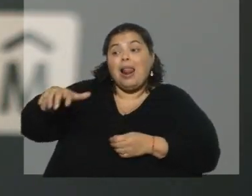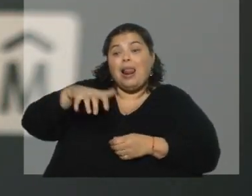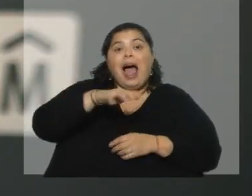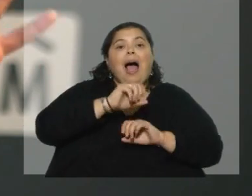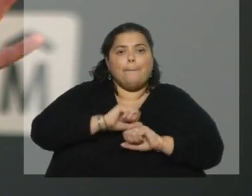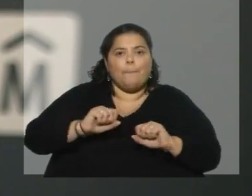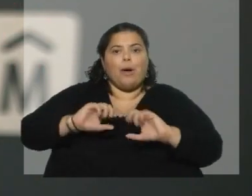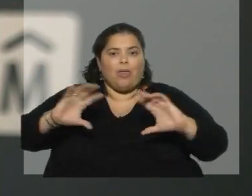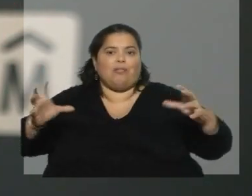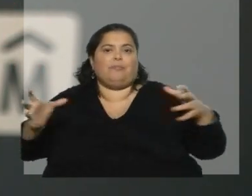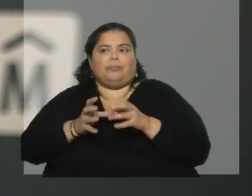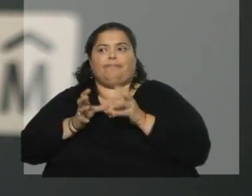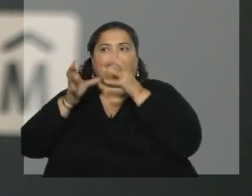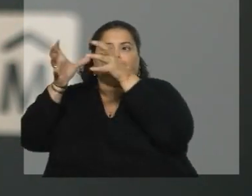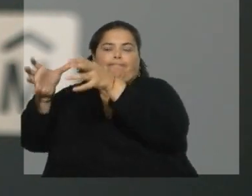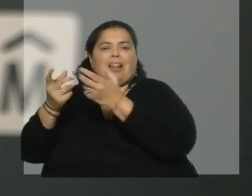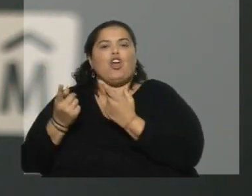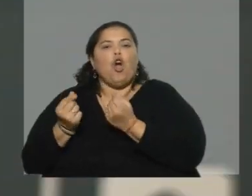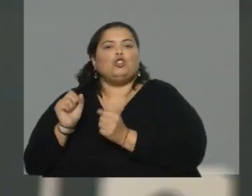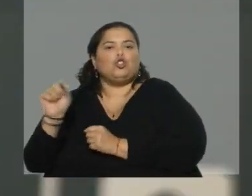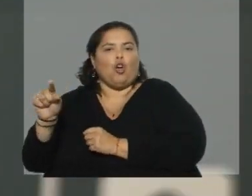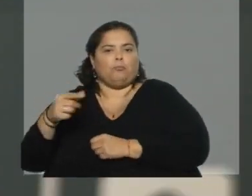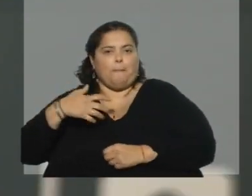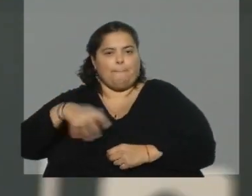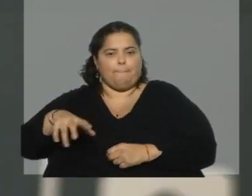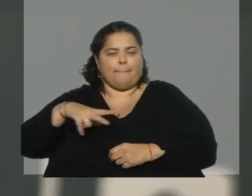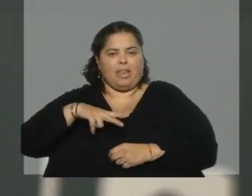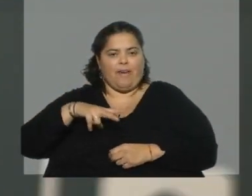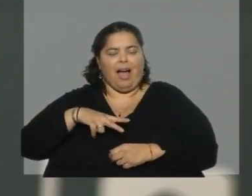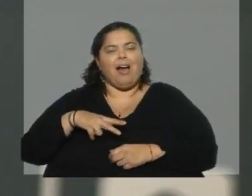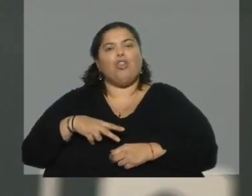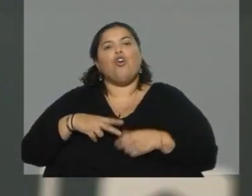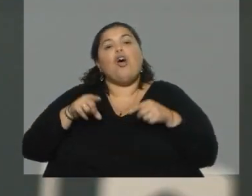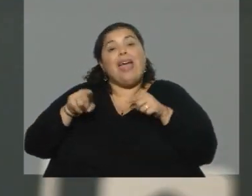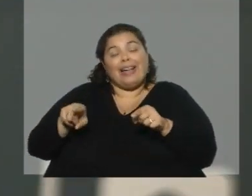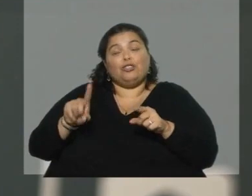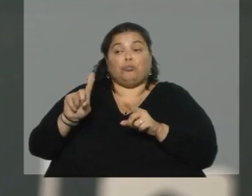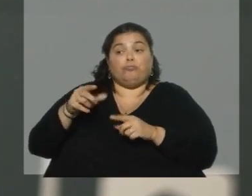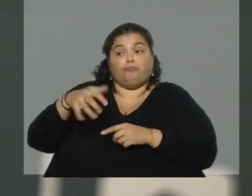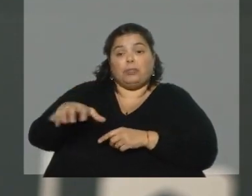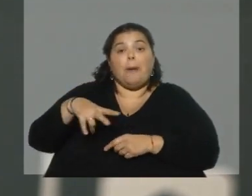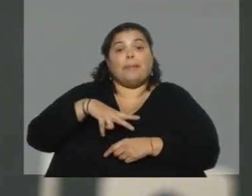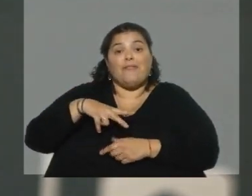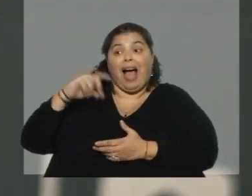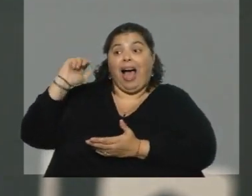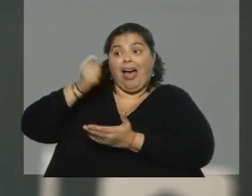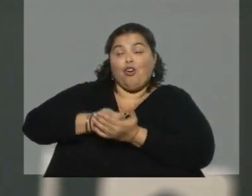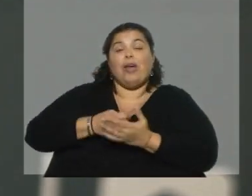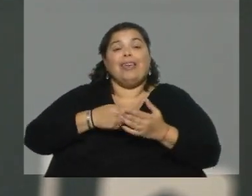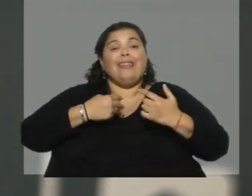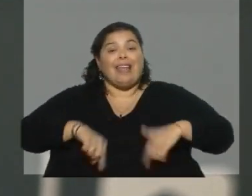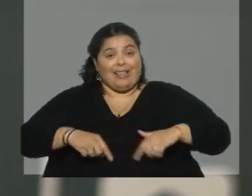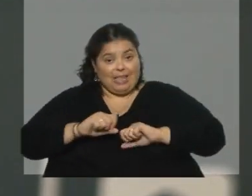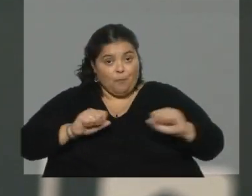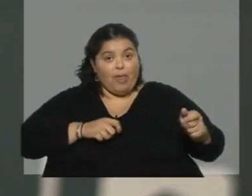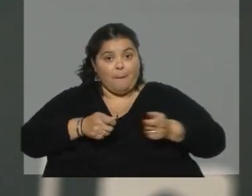redistribuir ese costo al sector privado. Que esa cuota parte que el sector privado va a aportar y que la Intendencia va a gestionar, pueda